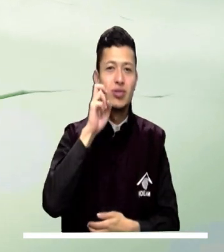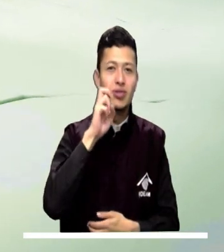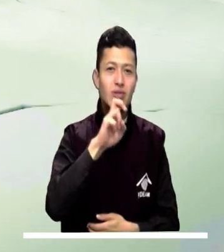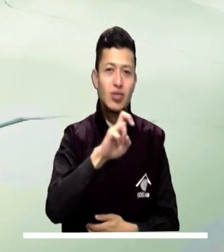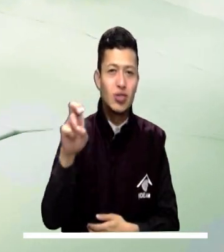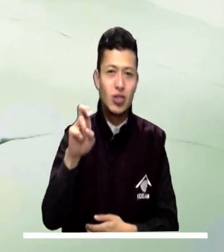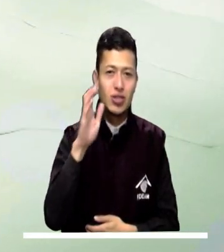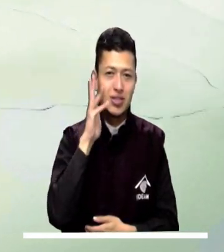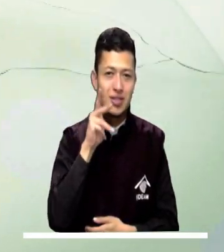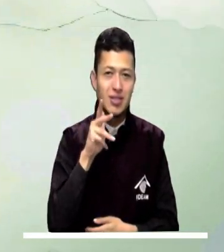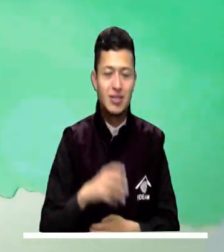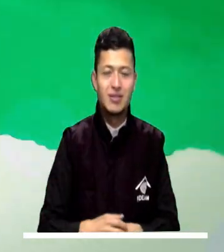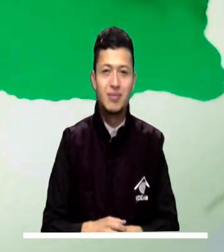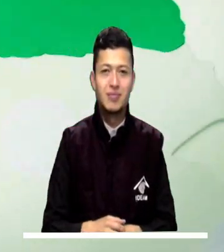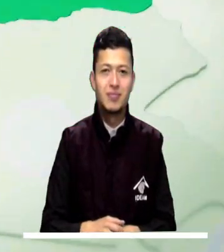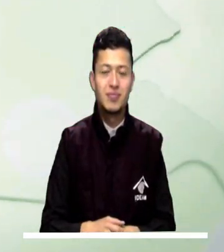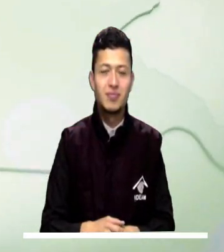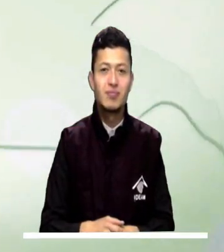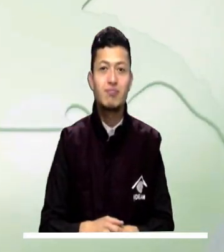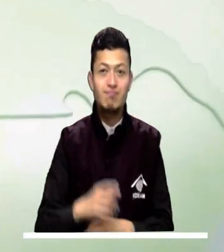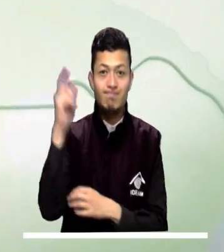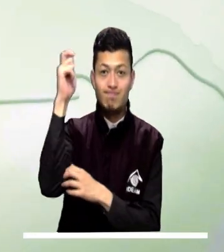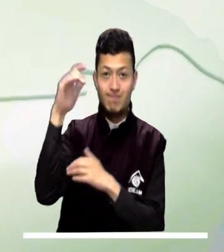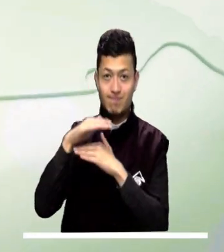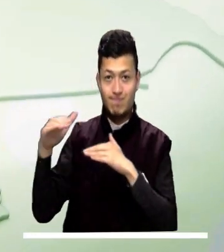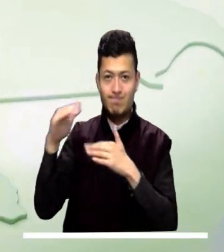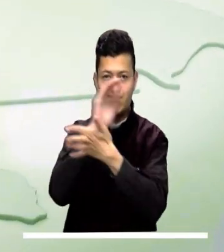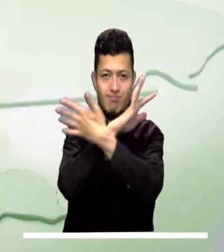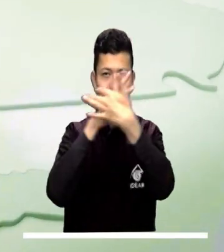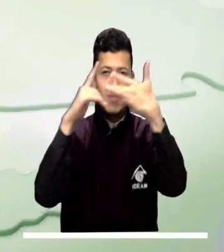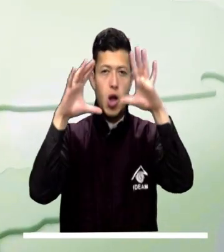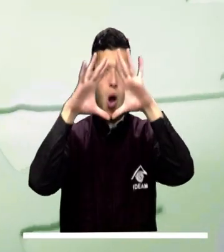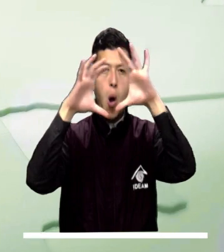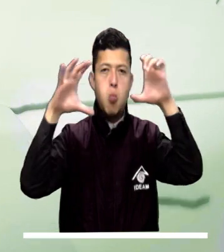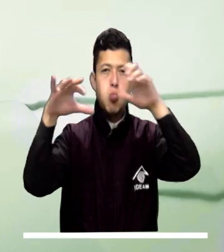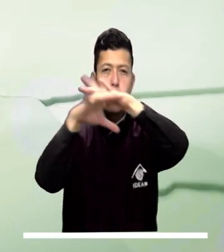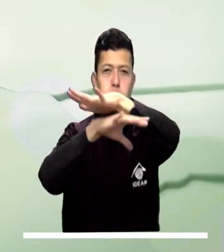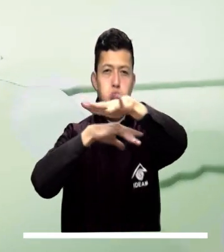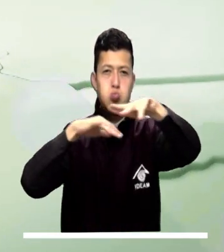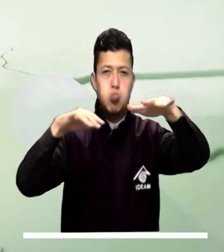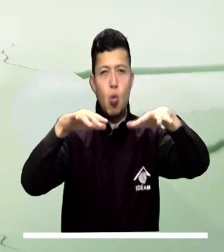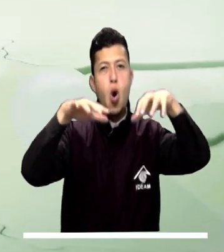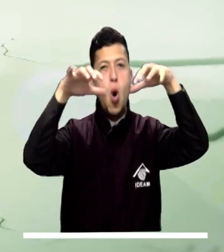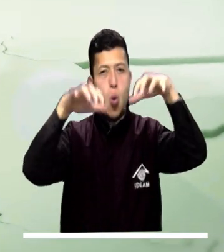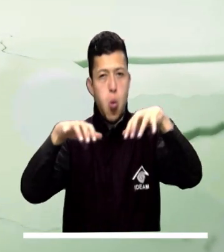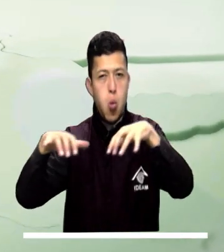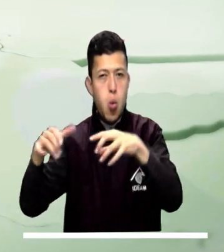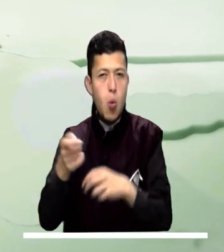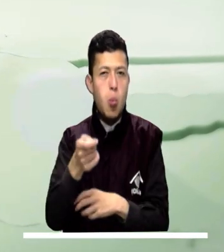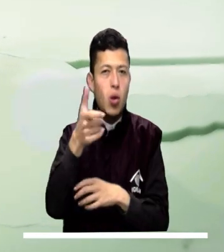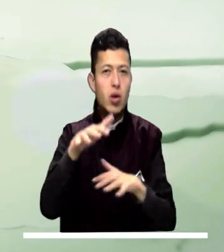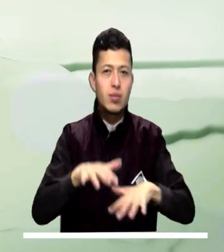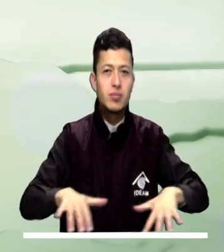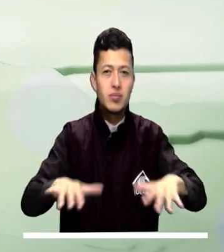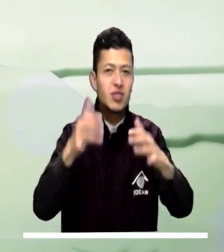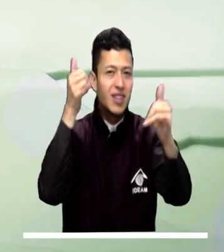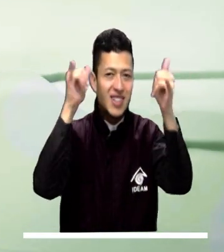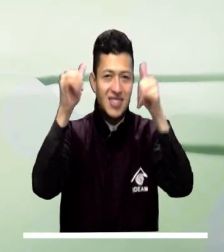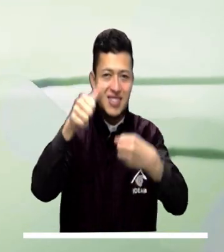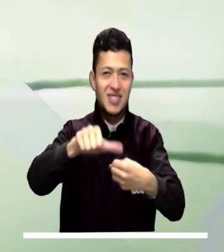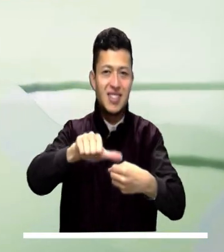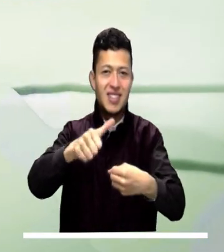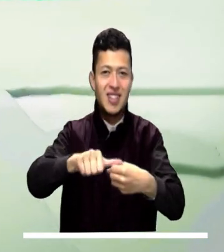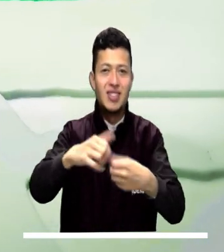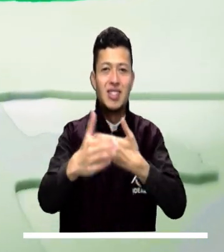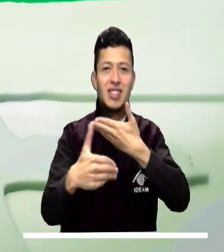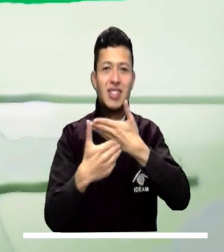de Tolima, Boyacá y norte de Santander. Para los llanos orientales el pronóstico es de cielo mayormente nublado, acompañado